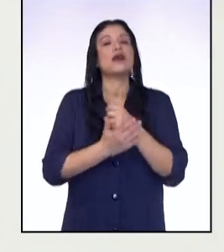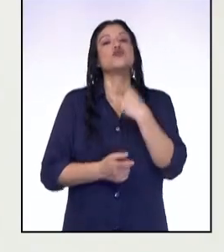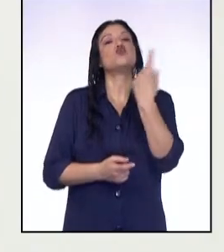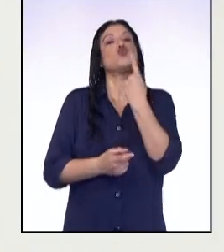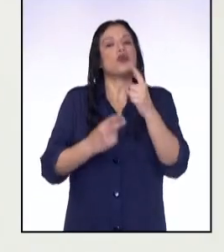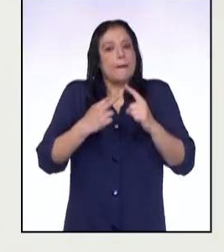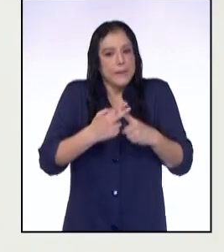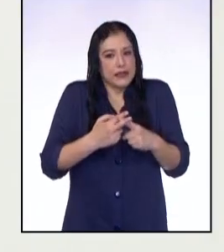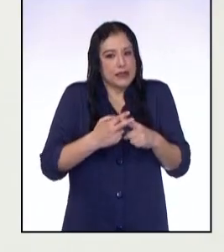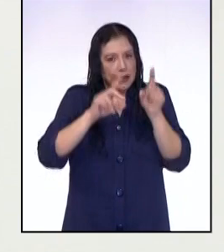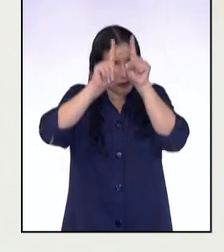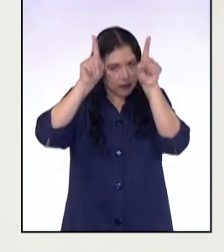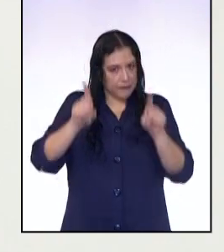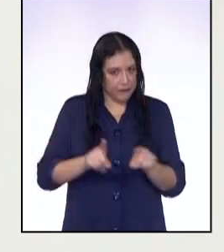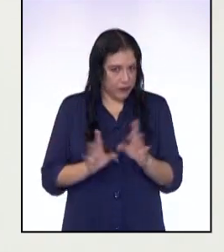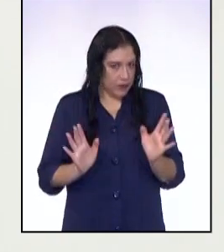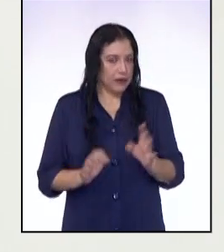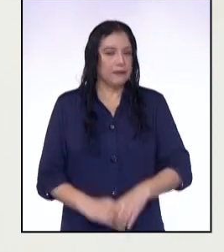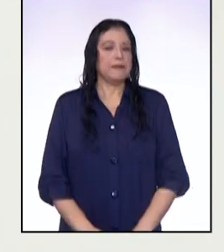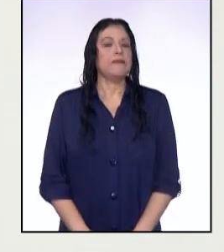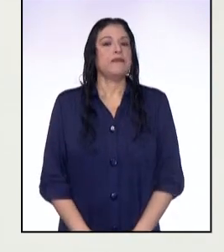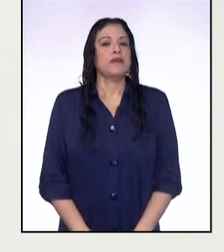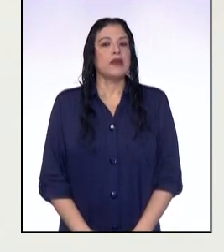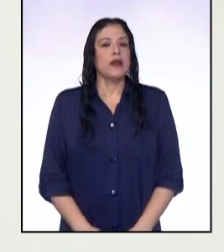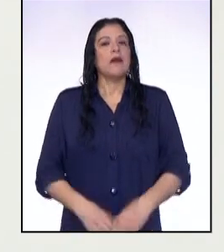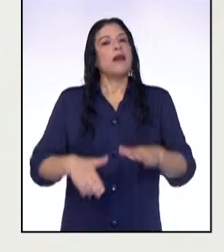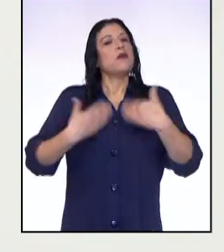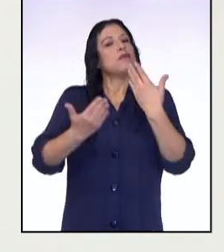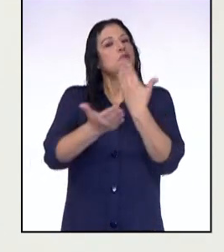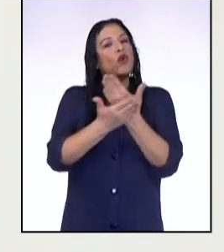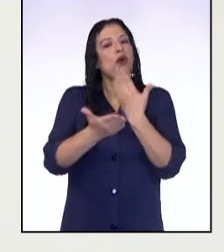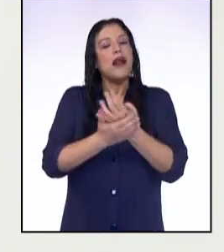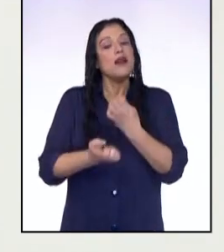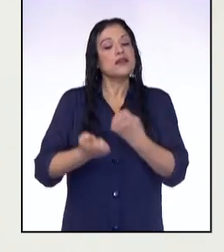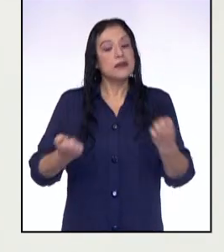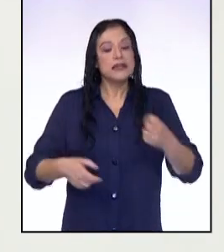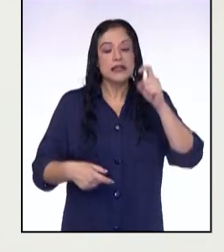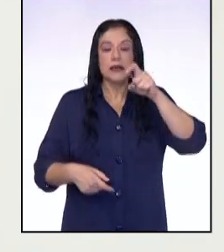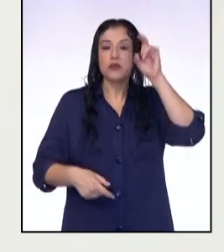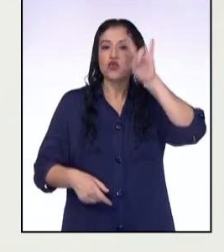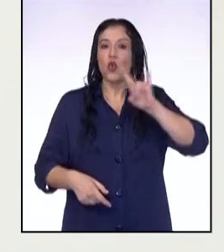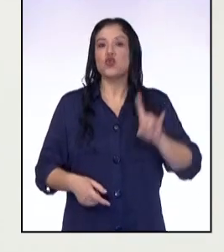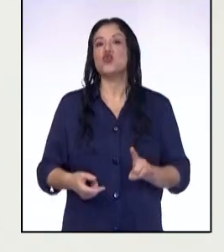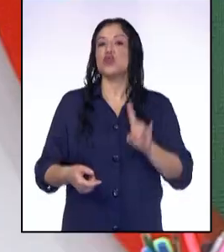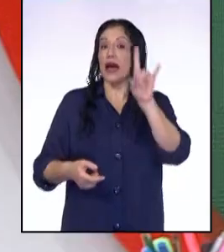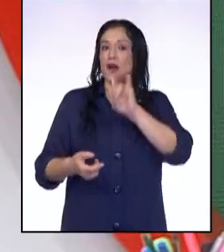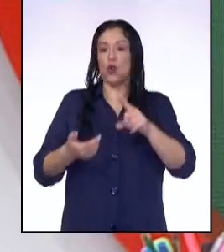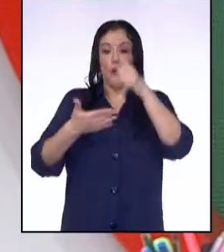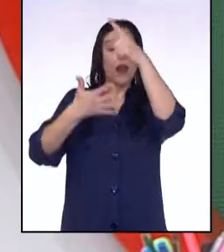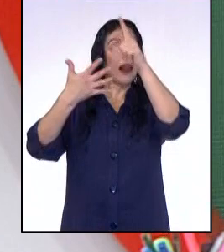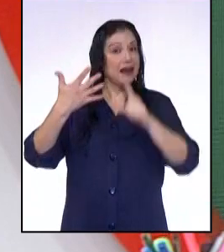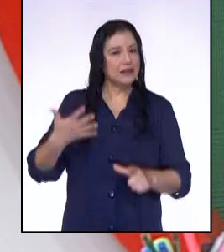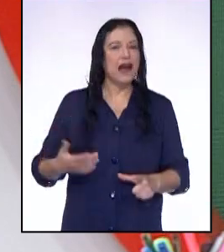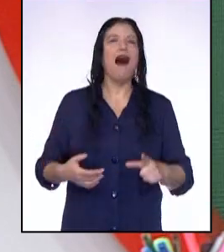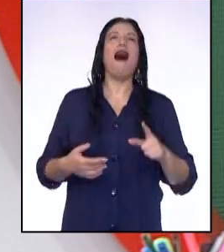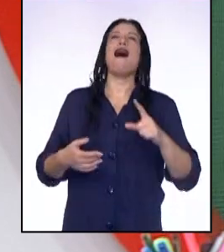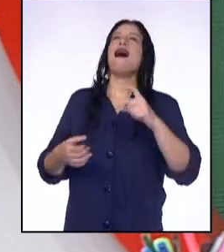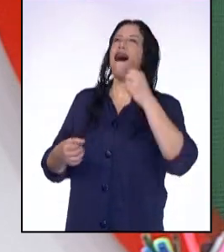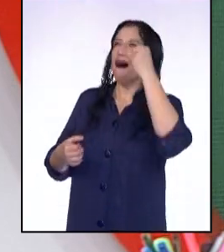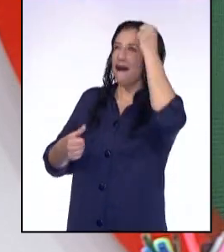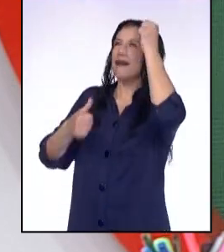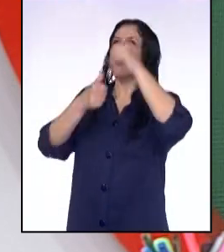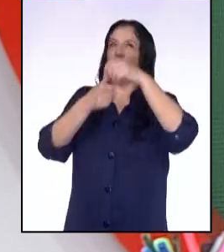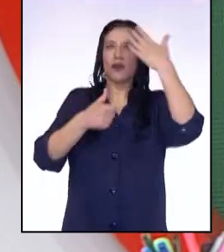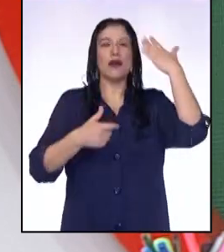a comenzar a realizar la infografía. Para verificar los elementos vamos a utilizar una lista de cotejo. Creo que recuerdo algo de